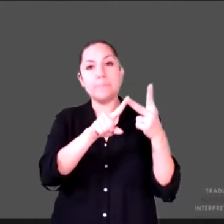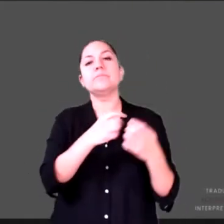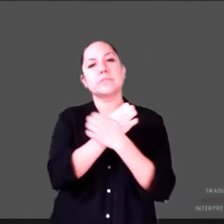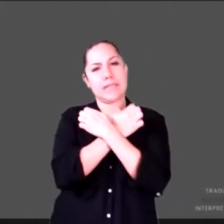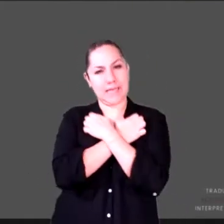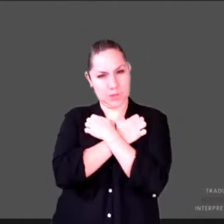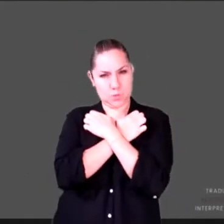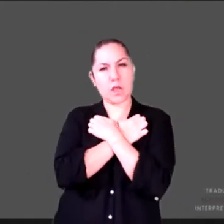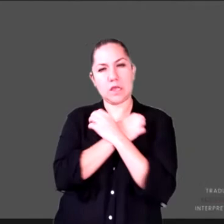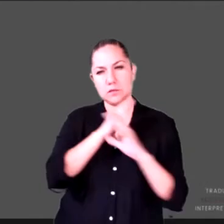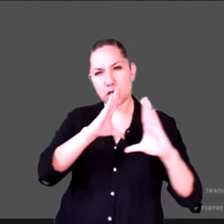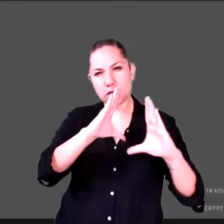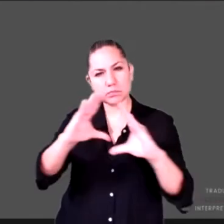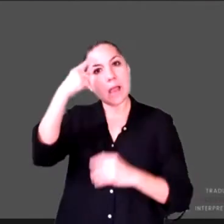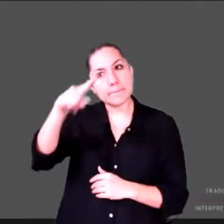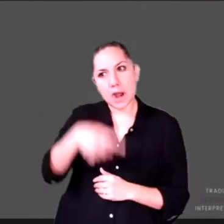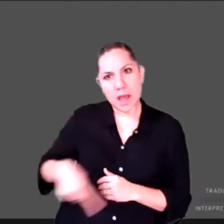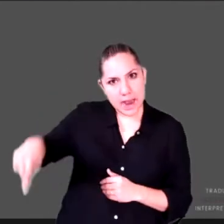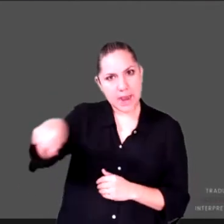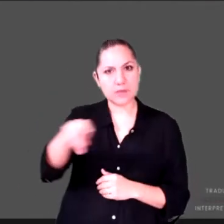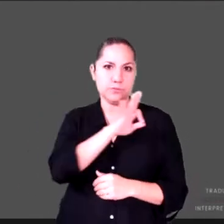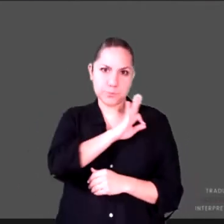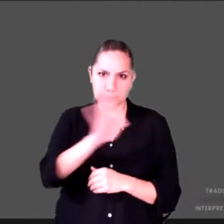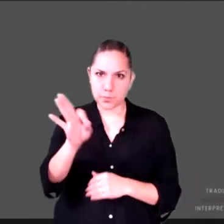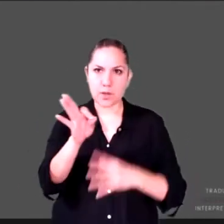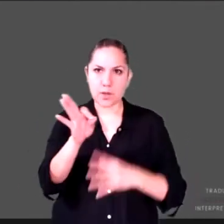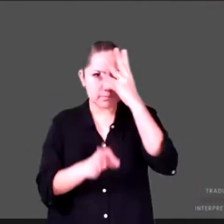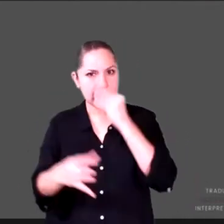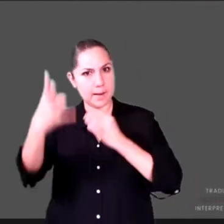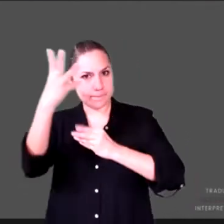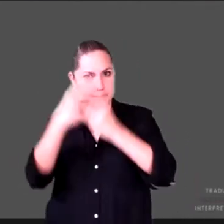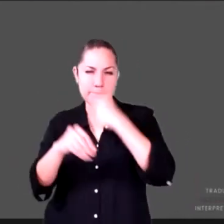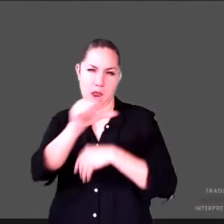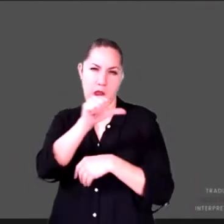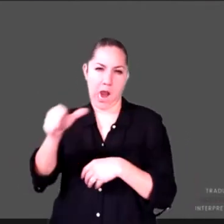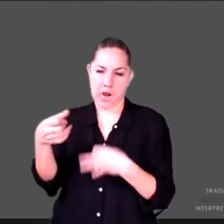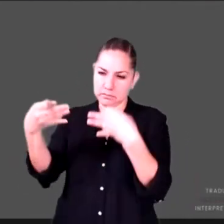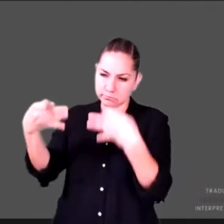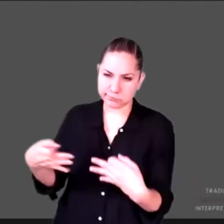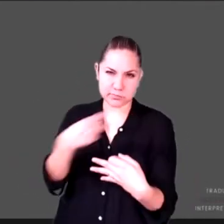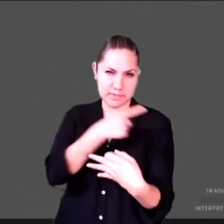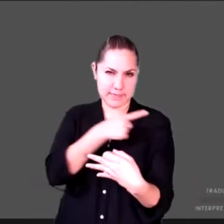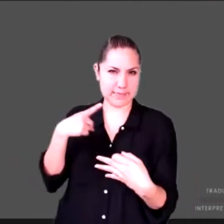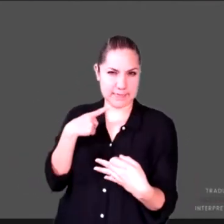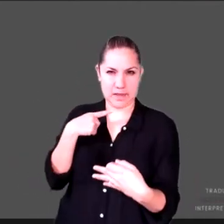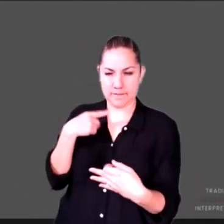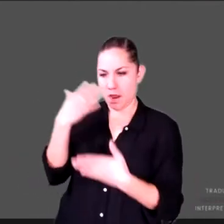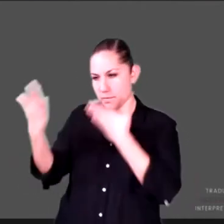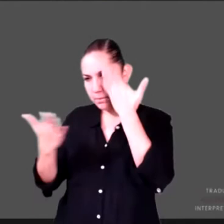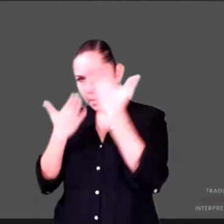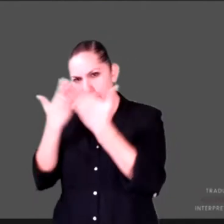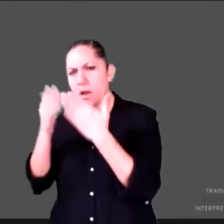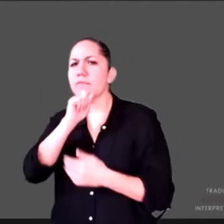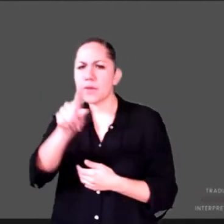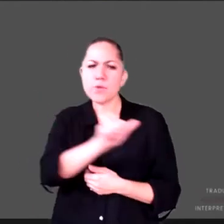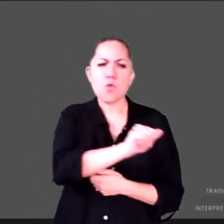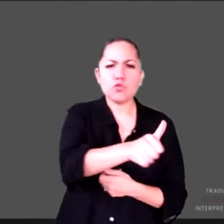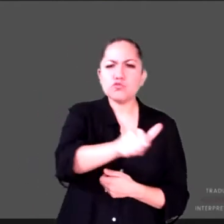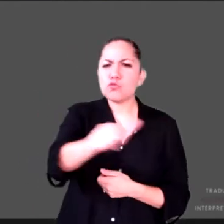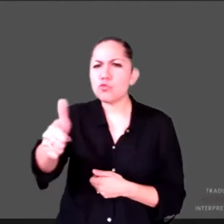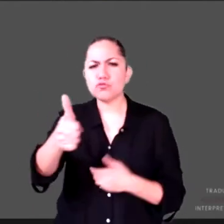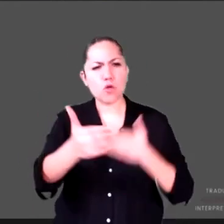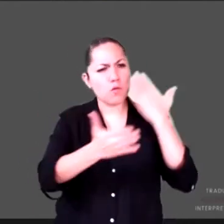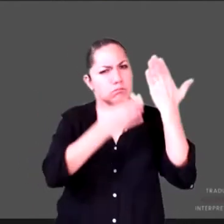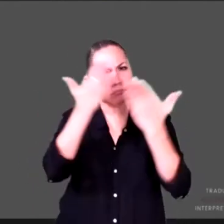servicios de educación formal, pero también los no formales, los que los niños también tienen derecho, ya lo mencionaban en este video, el